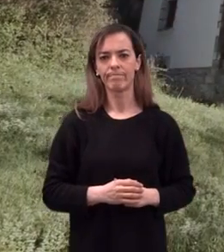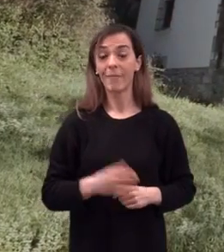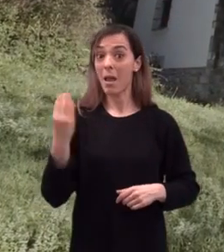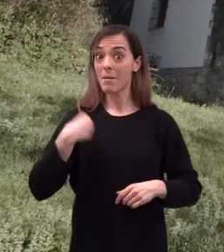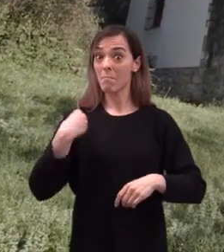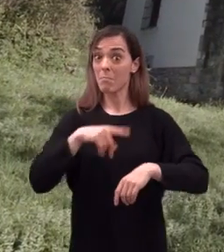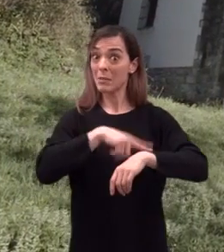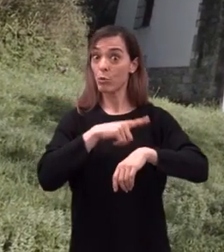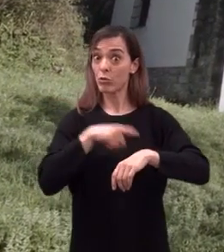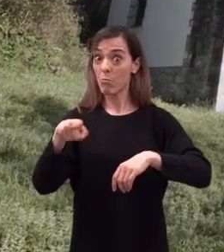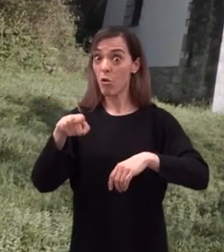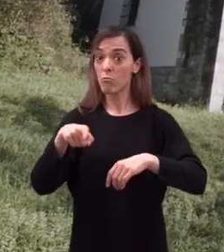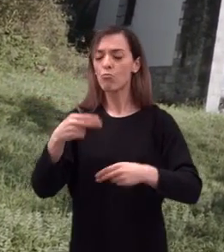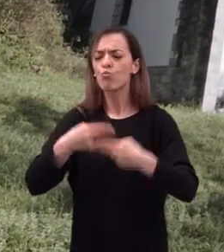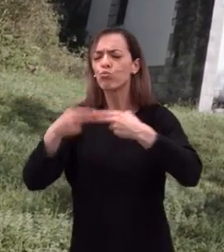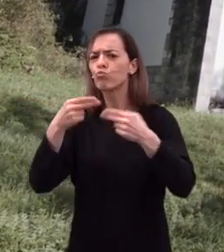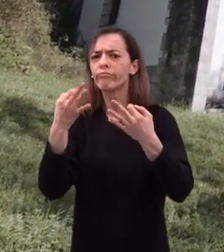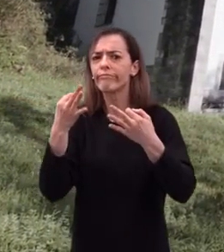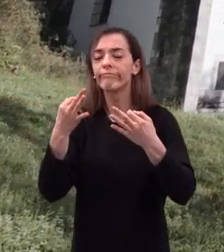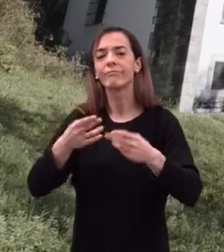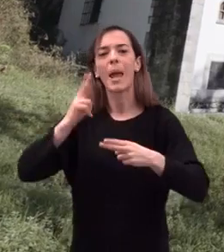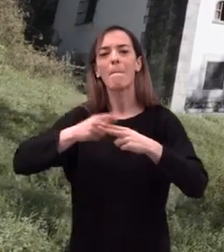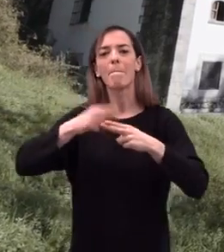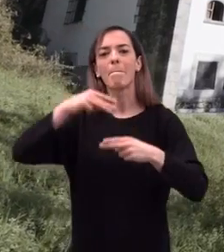Simultáneamente, se construyó también el mesón,